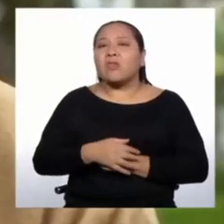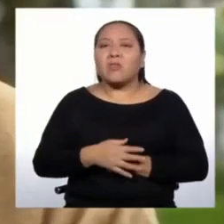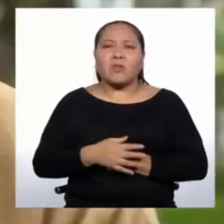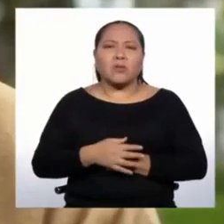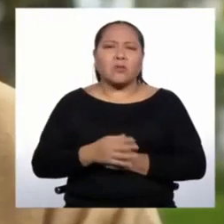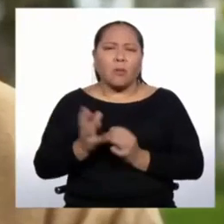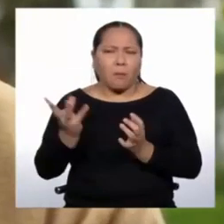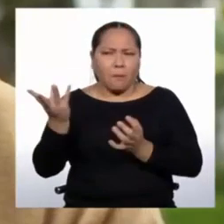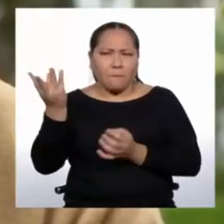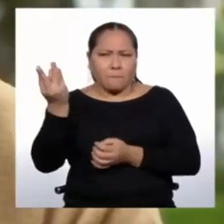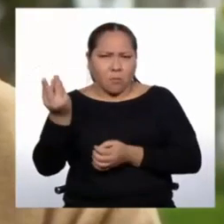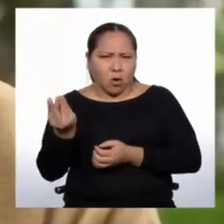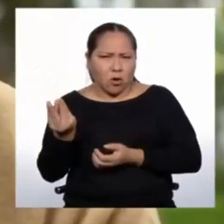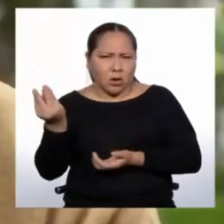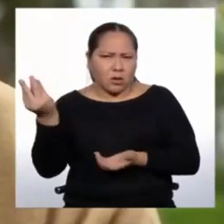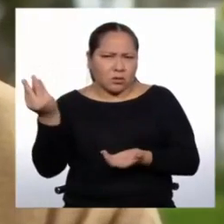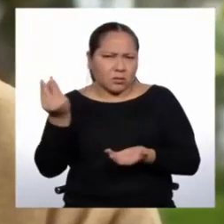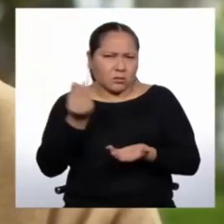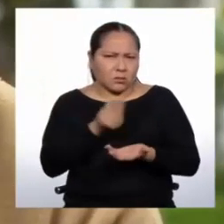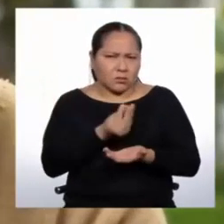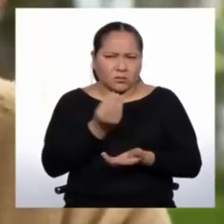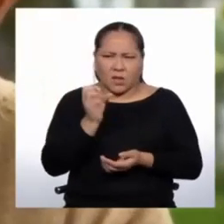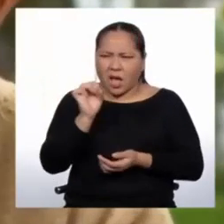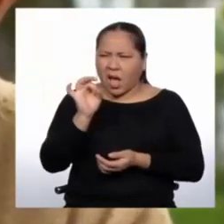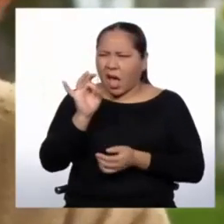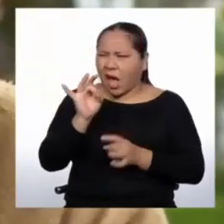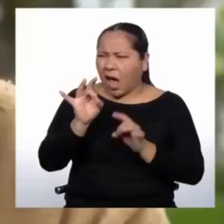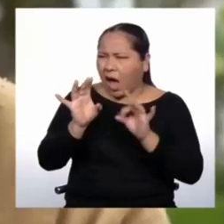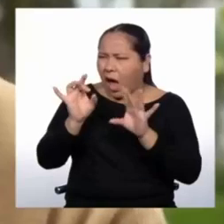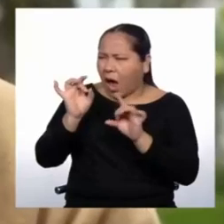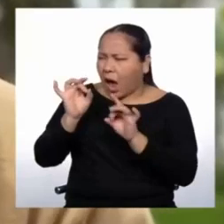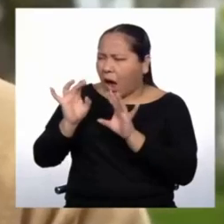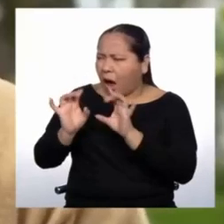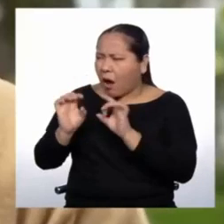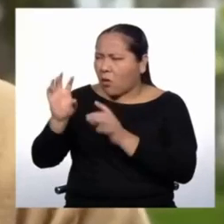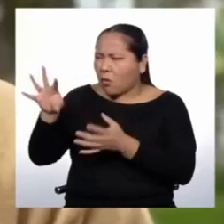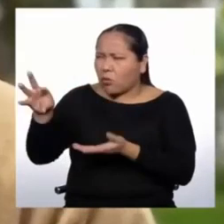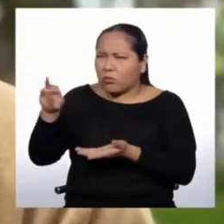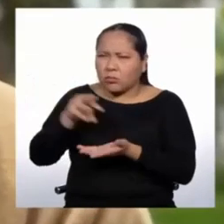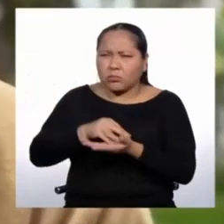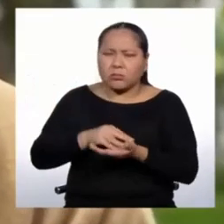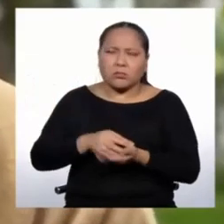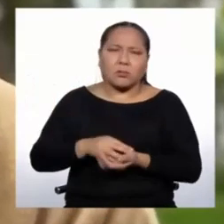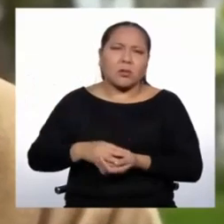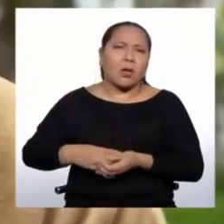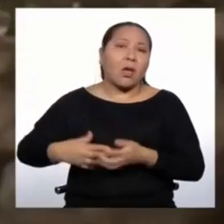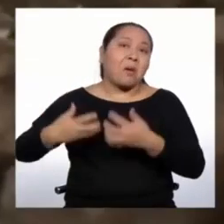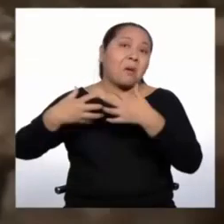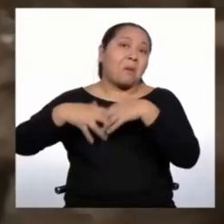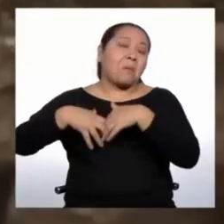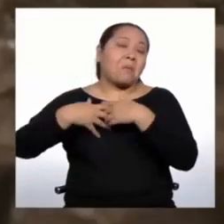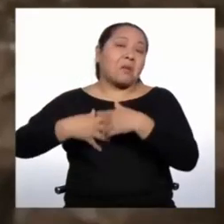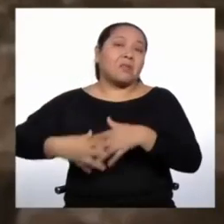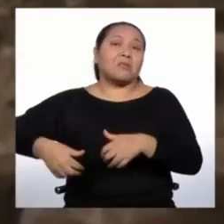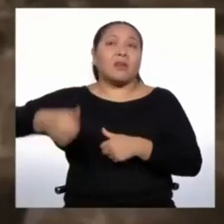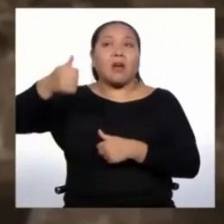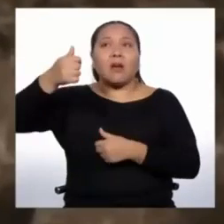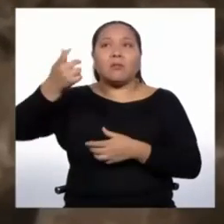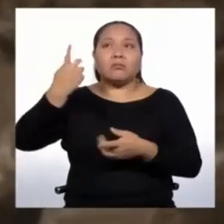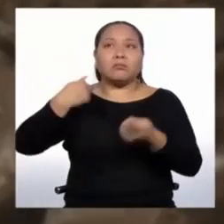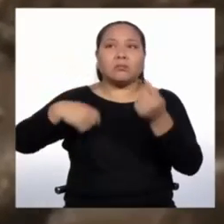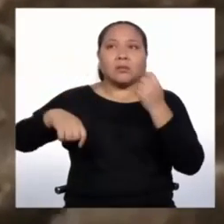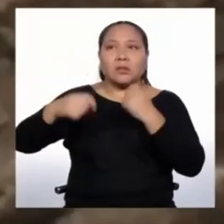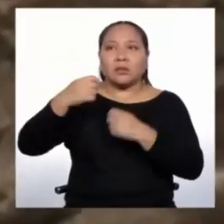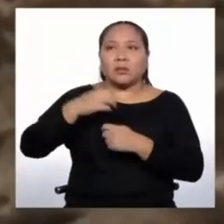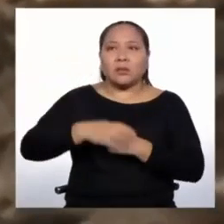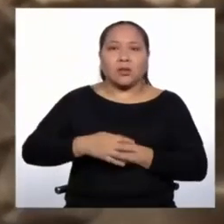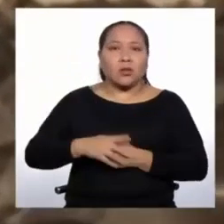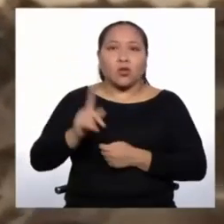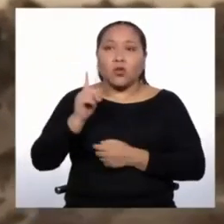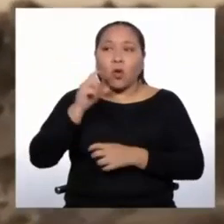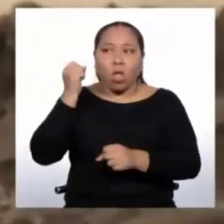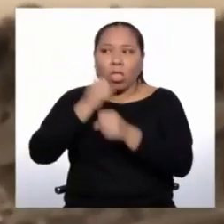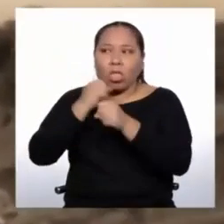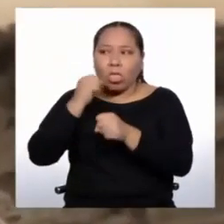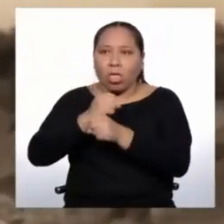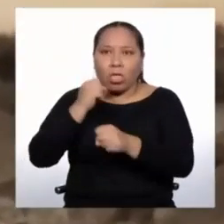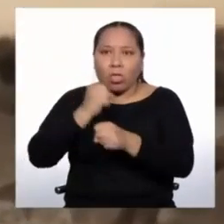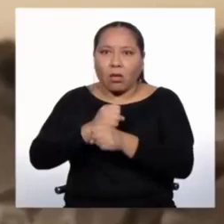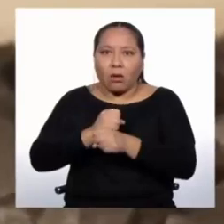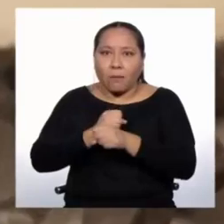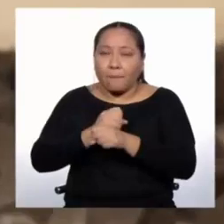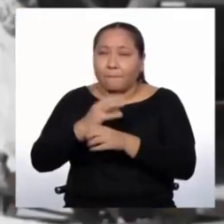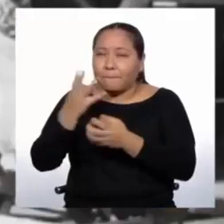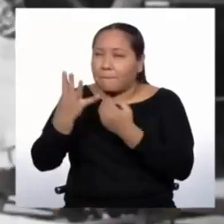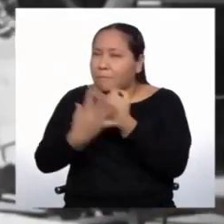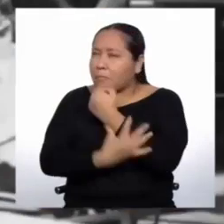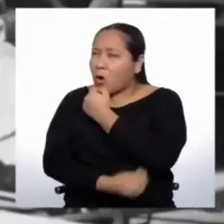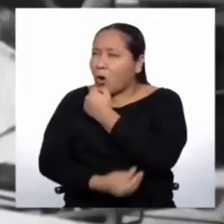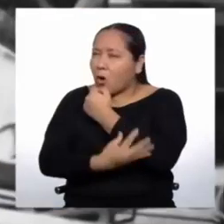Una migración relativamente selectiva de empresarios, grandes comerciantes, no tanto de clase trabajadora, ¿no? Que se